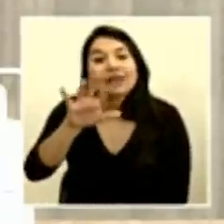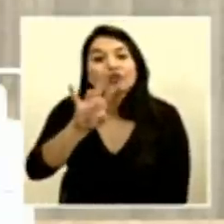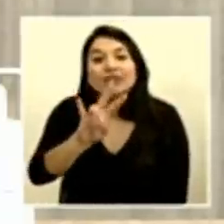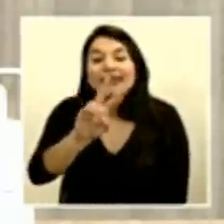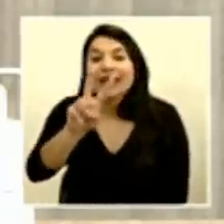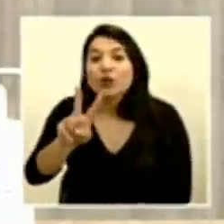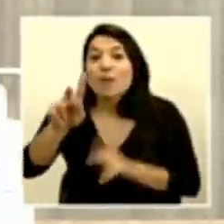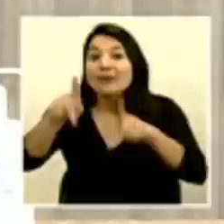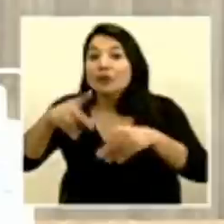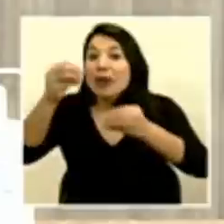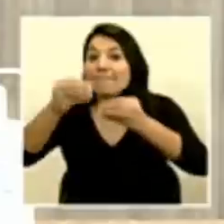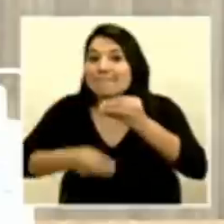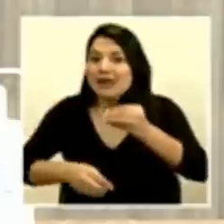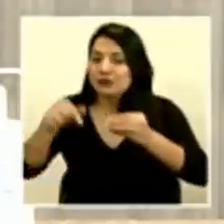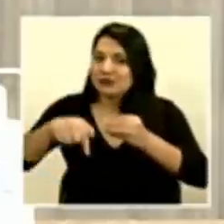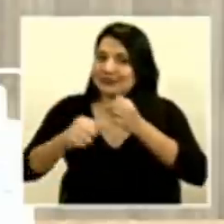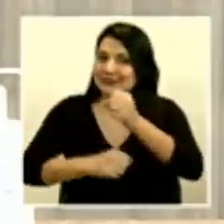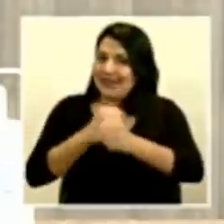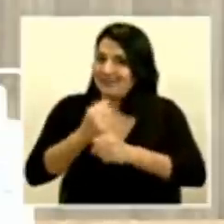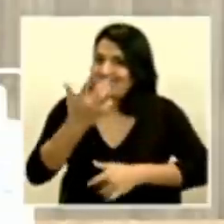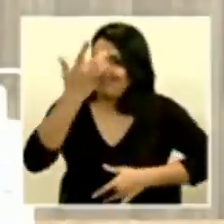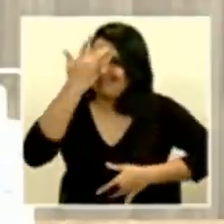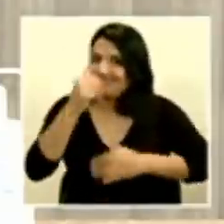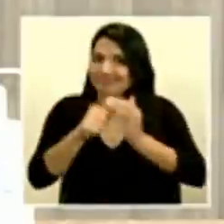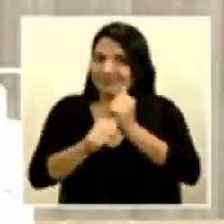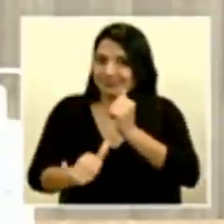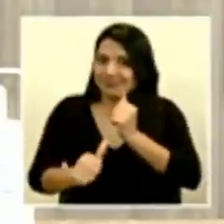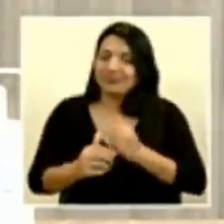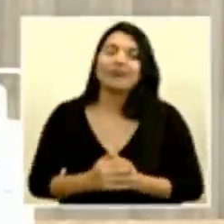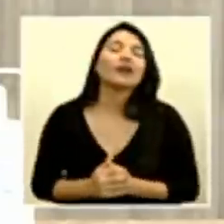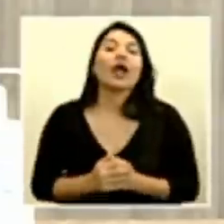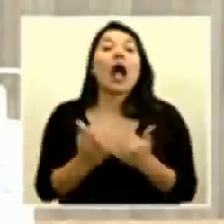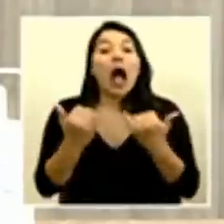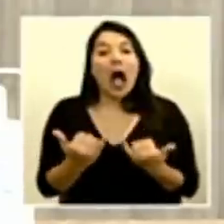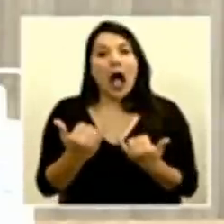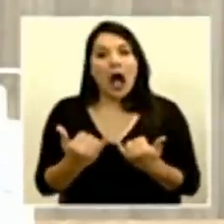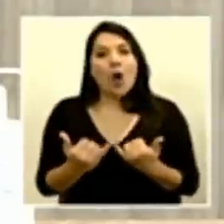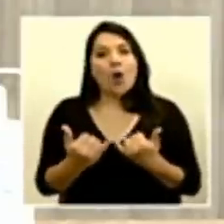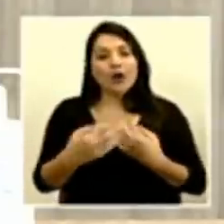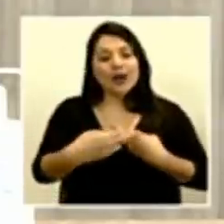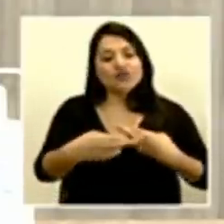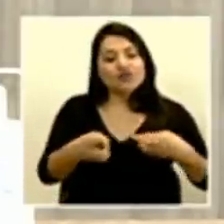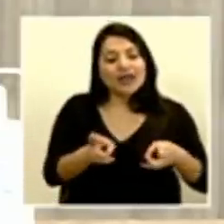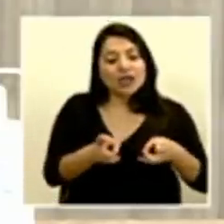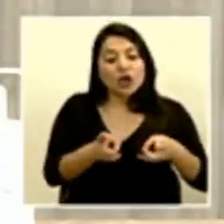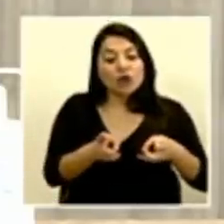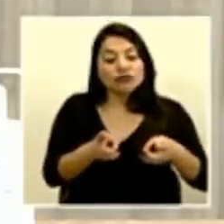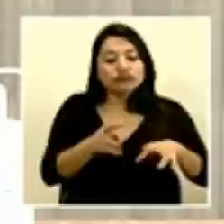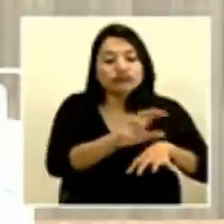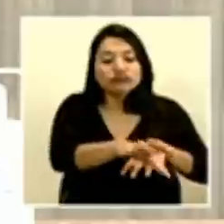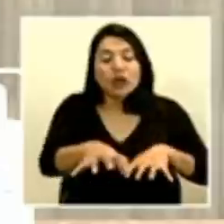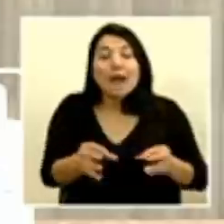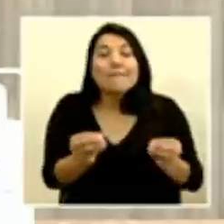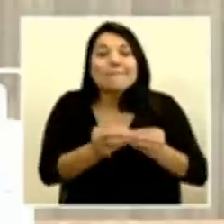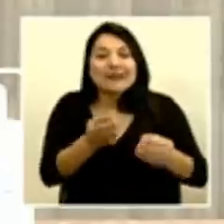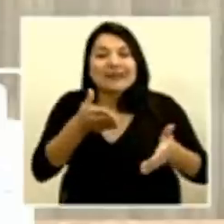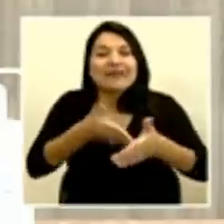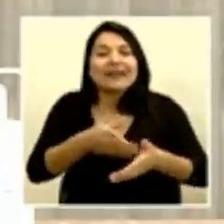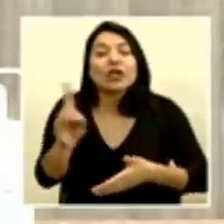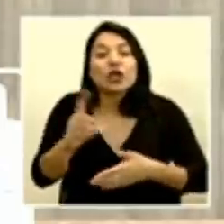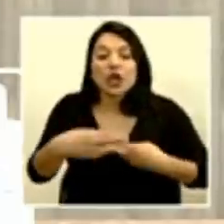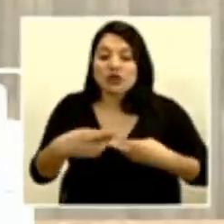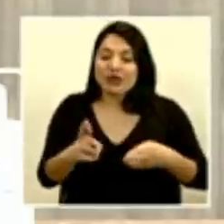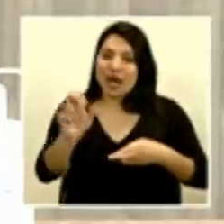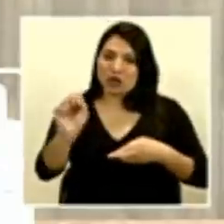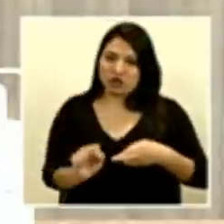año. Los cantones que han tenido, o las regiones, más bien que han tenido una mayor incidencia en cuadros de diarrea, son la central sur, acá en